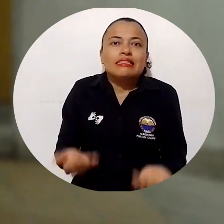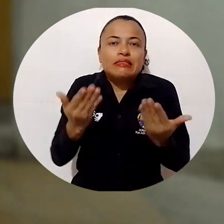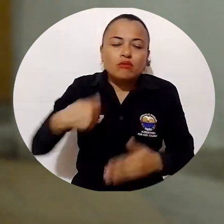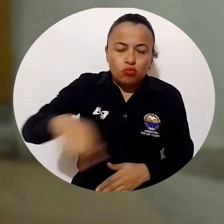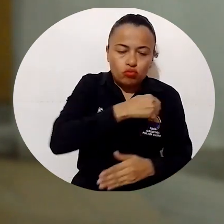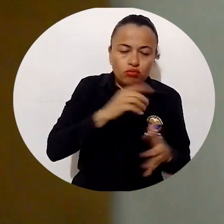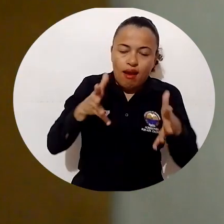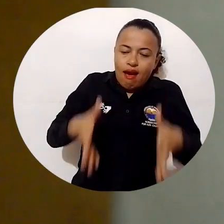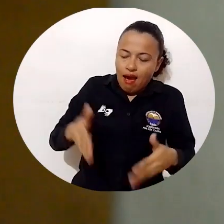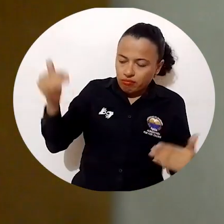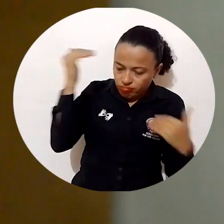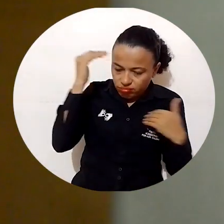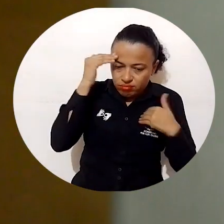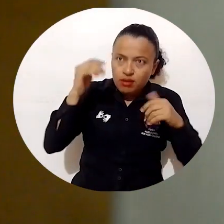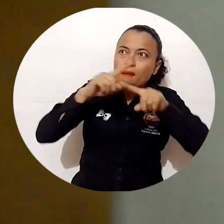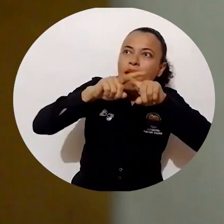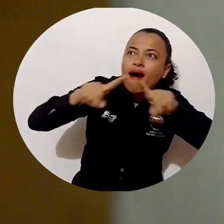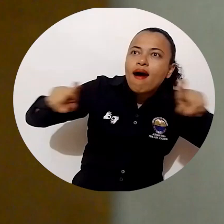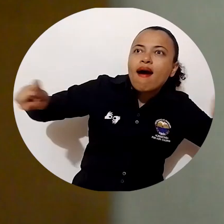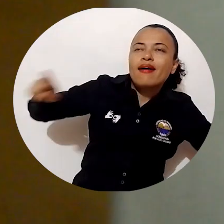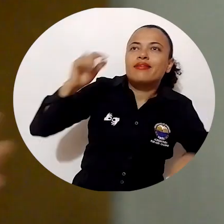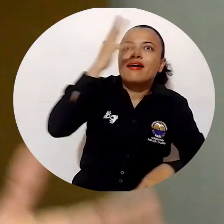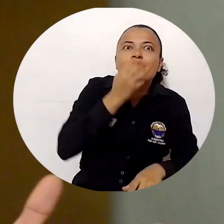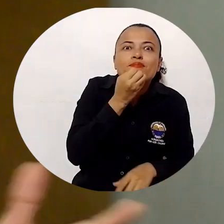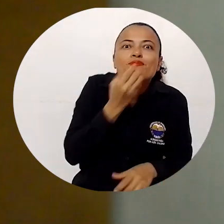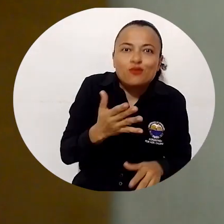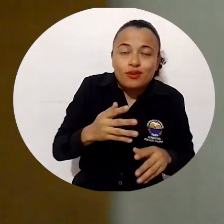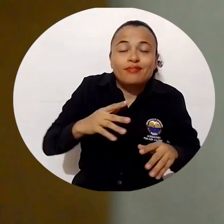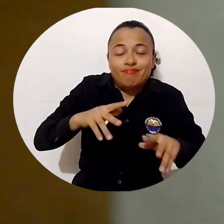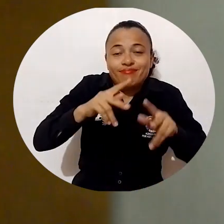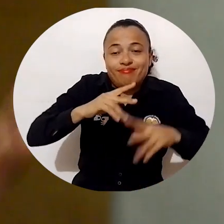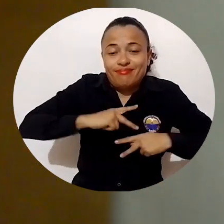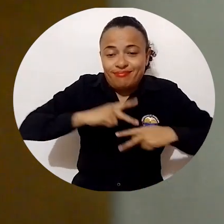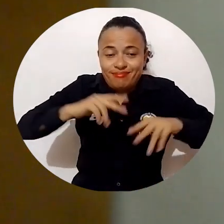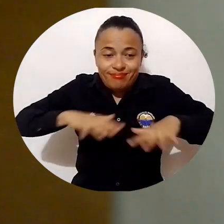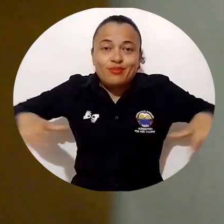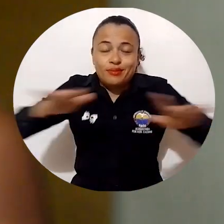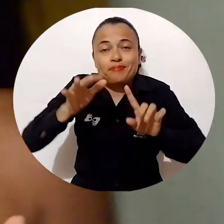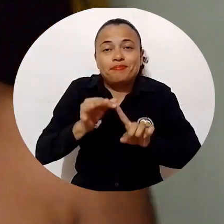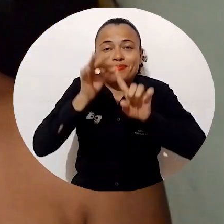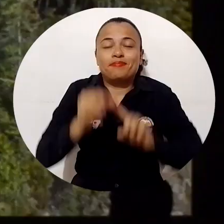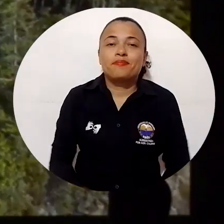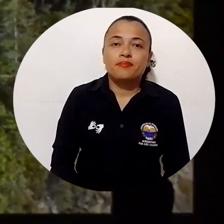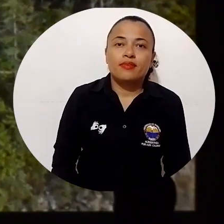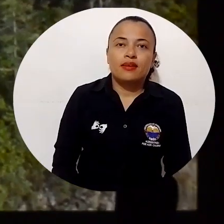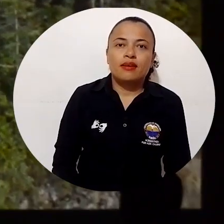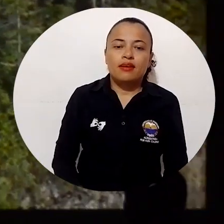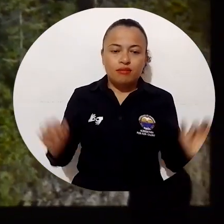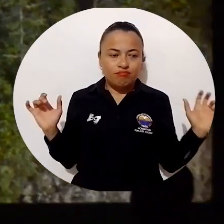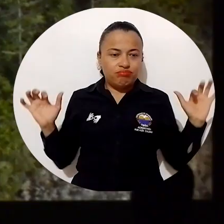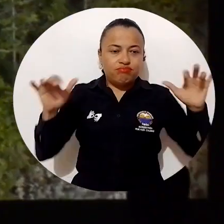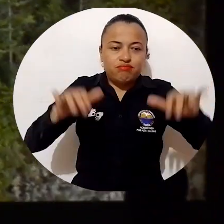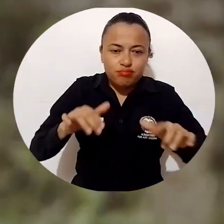aterrizar y concientizarnos de todas las bellezas que tenemos y pues somos privilegiados. Me parece